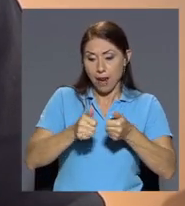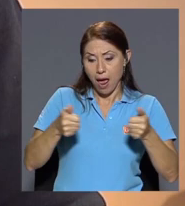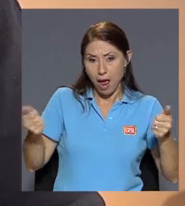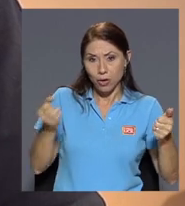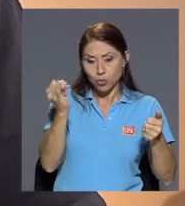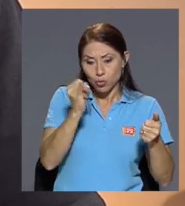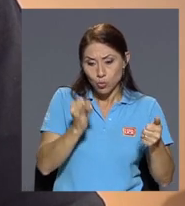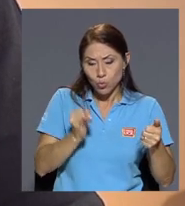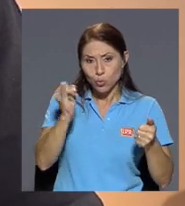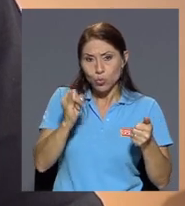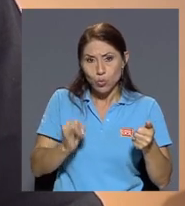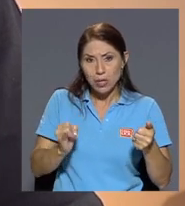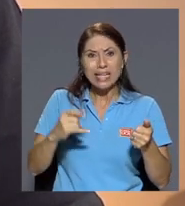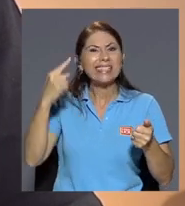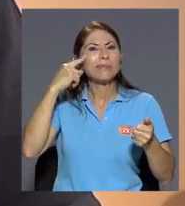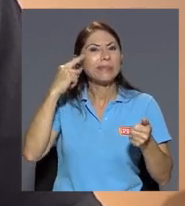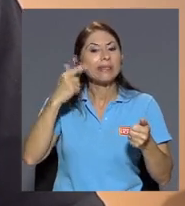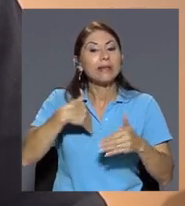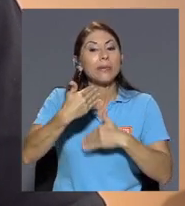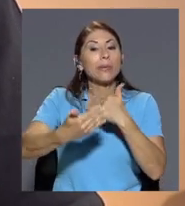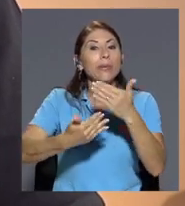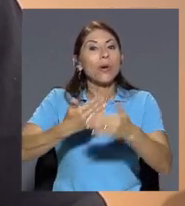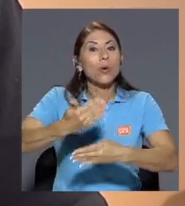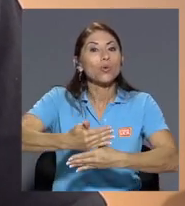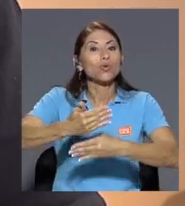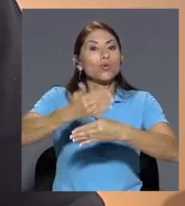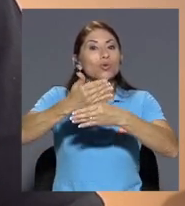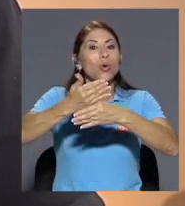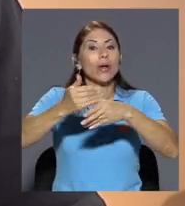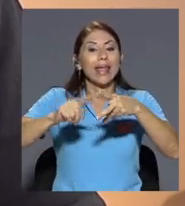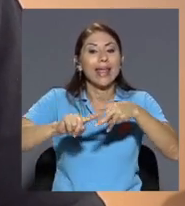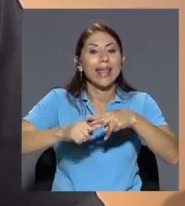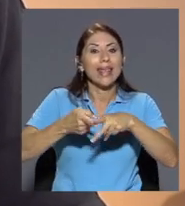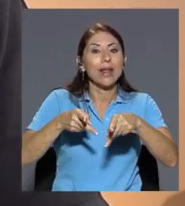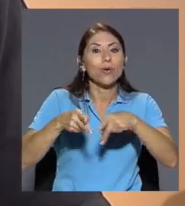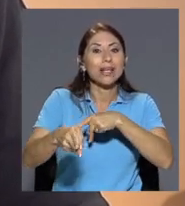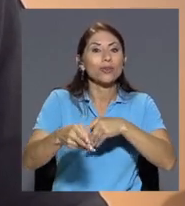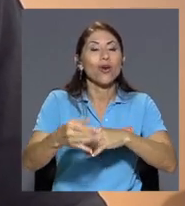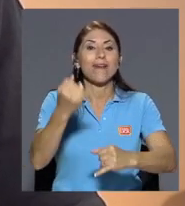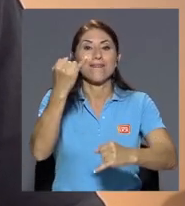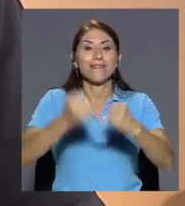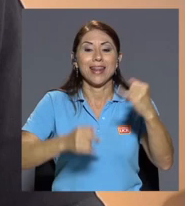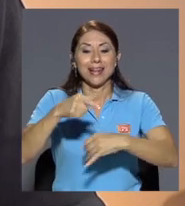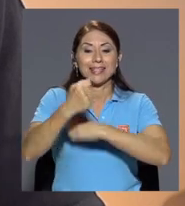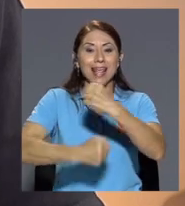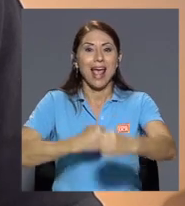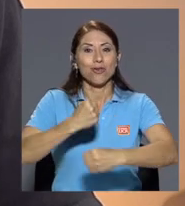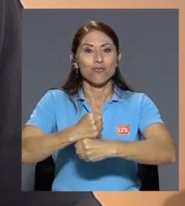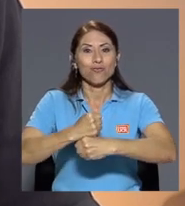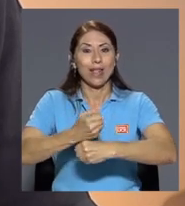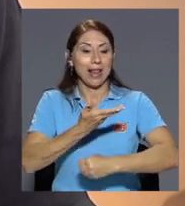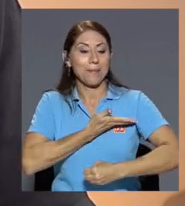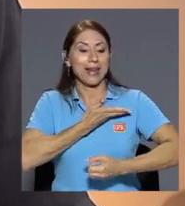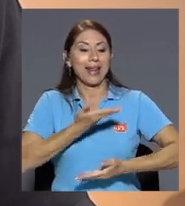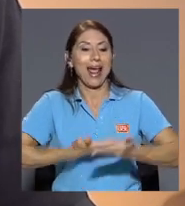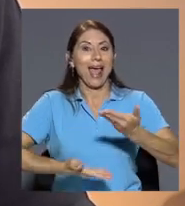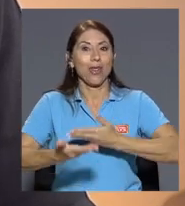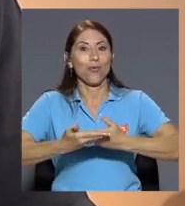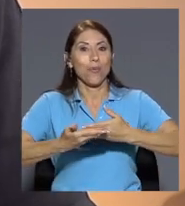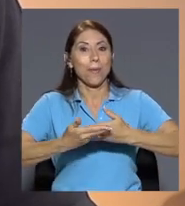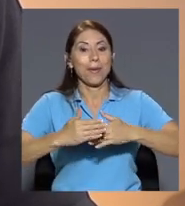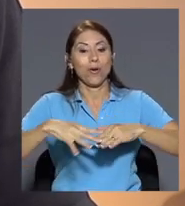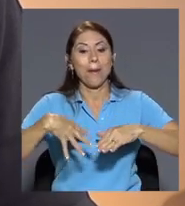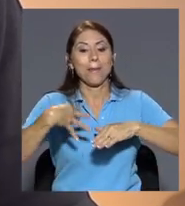previsto la construcción y la inauguración para finales de año de toda la parte externa del mercado que consiste en una plaza